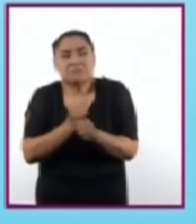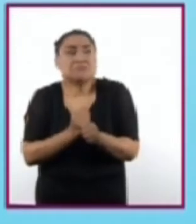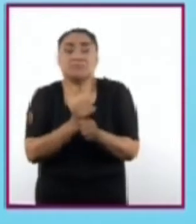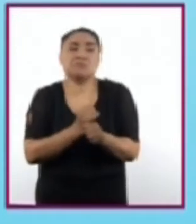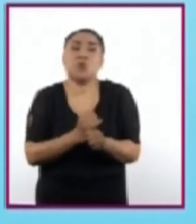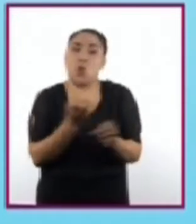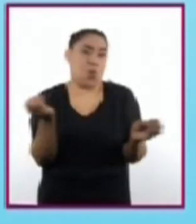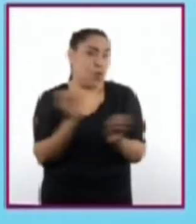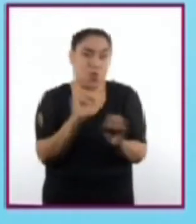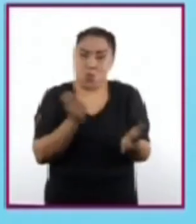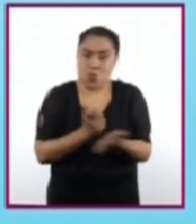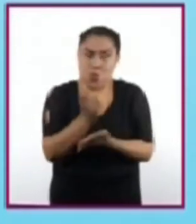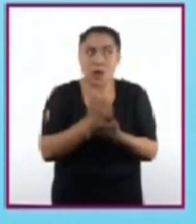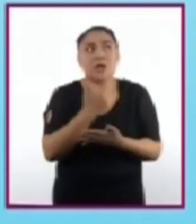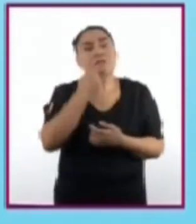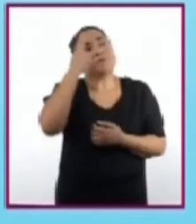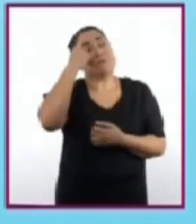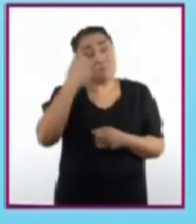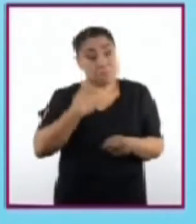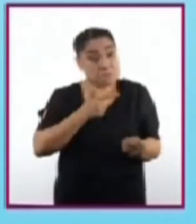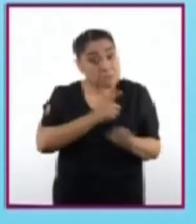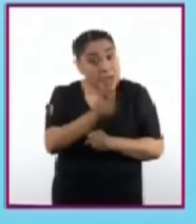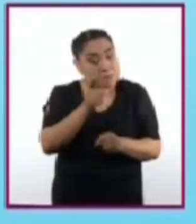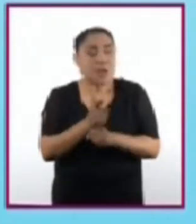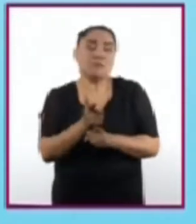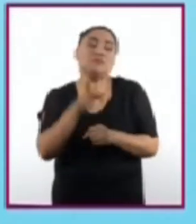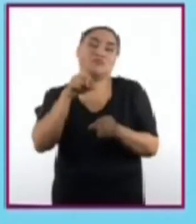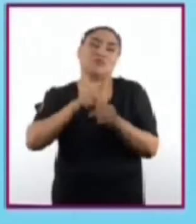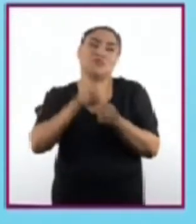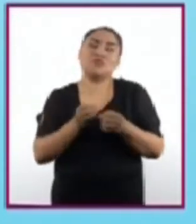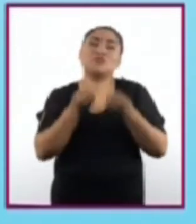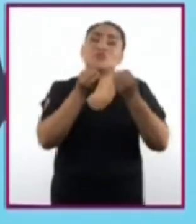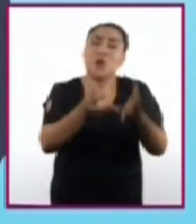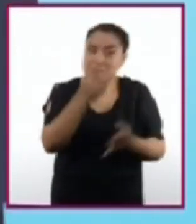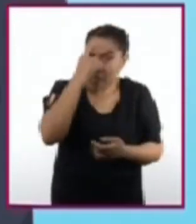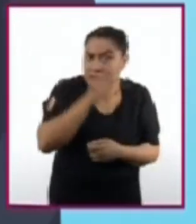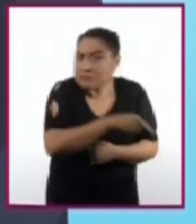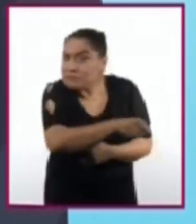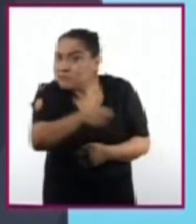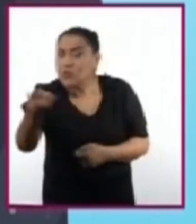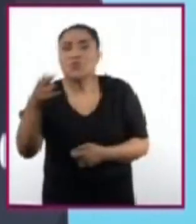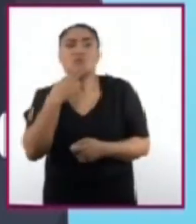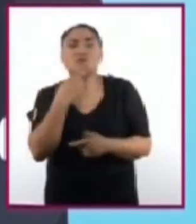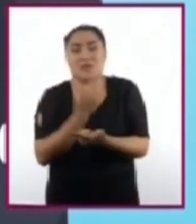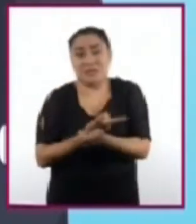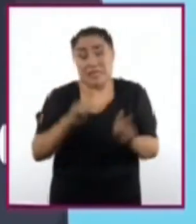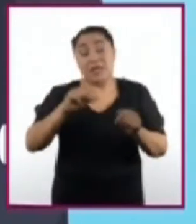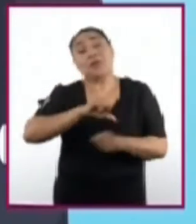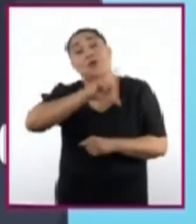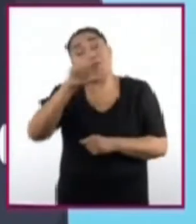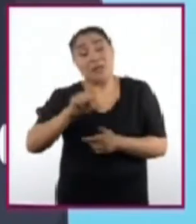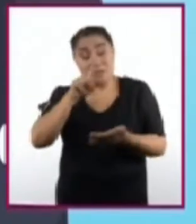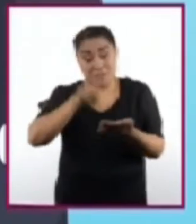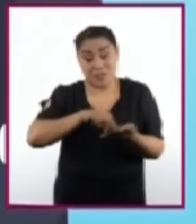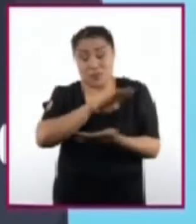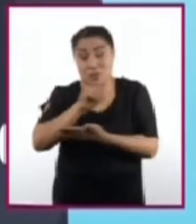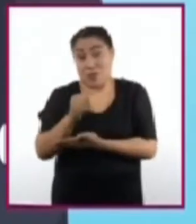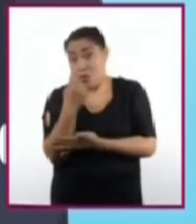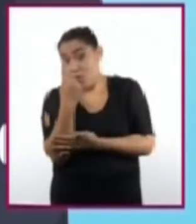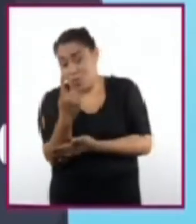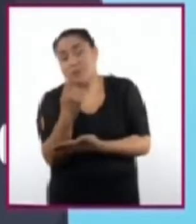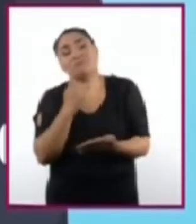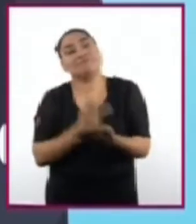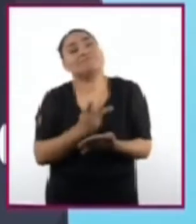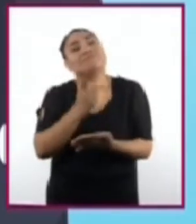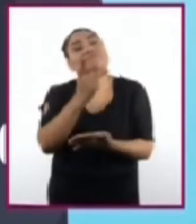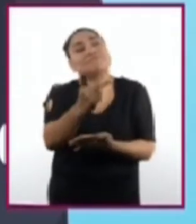dinero. Él donó su descubrimiento a la humanidad para ser utilizado libremente. Por ello, en 1901 se le concedió el